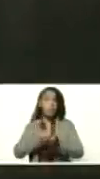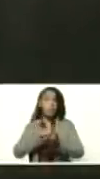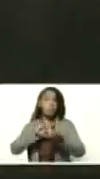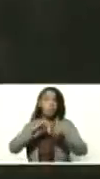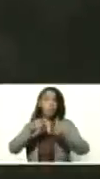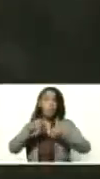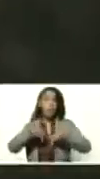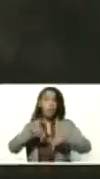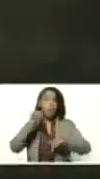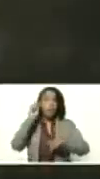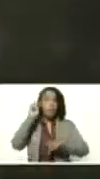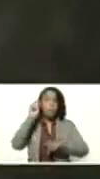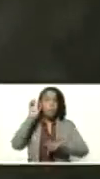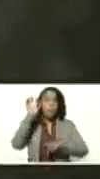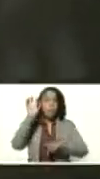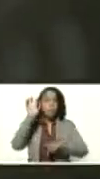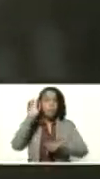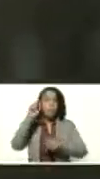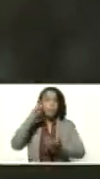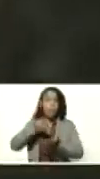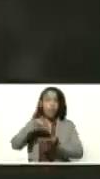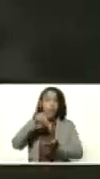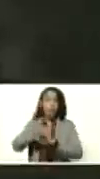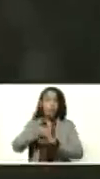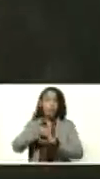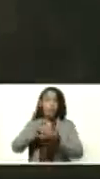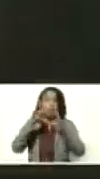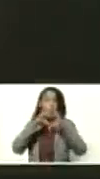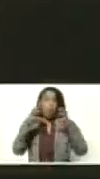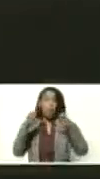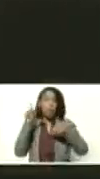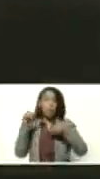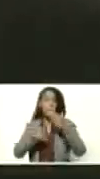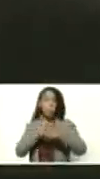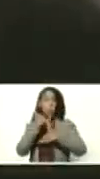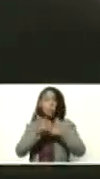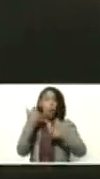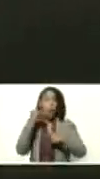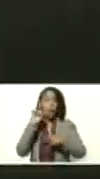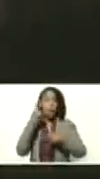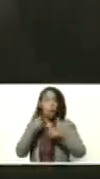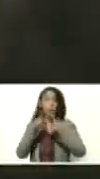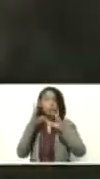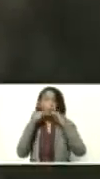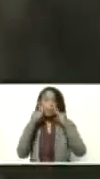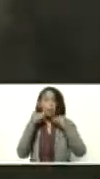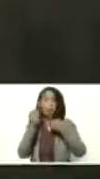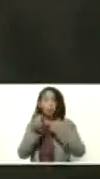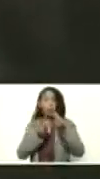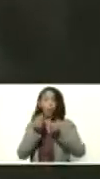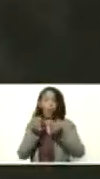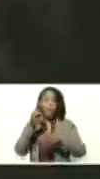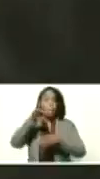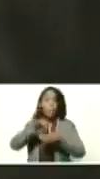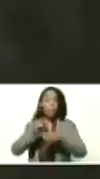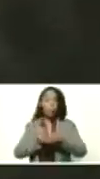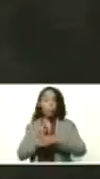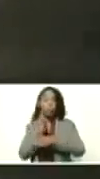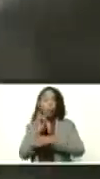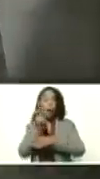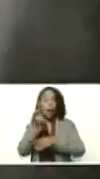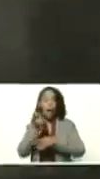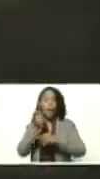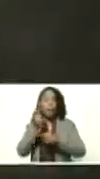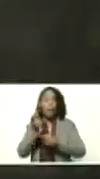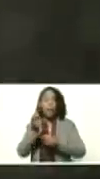del país, de cabras y de ovejas. Y además, en el caso de este proyecto, tienen otras experiencias como la siembra de café que se